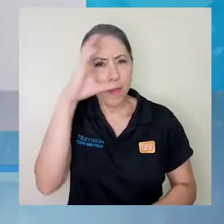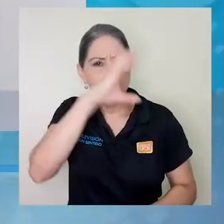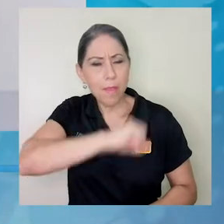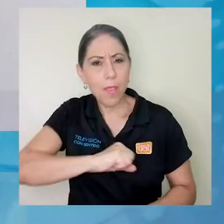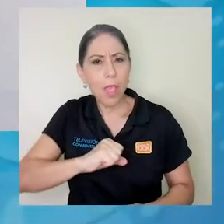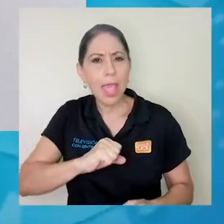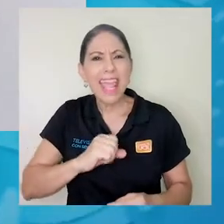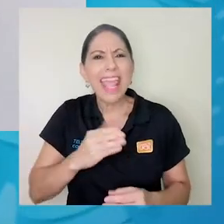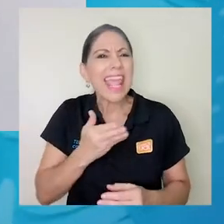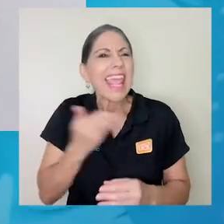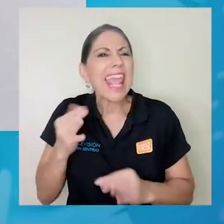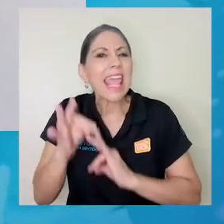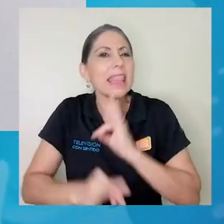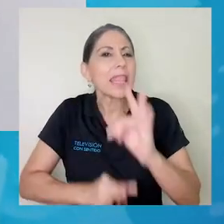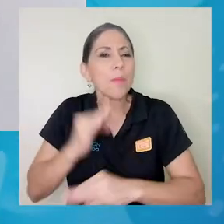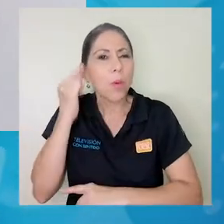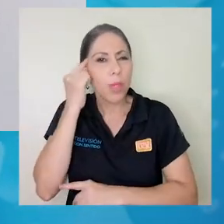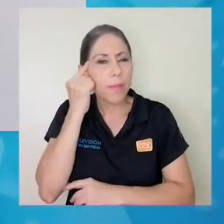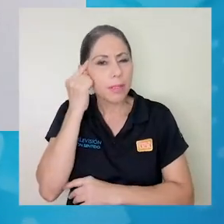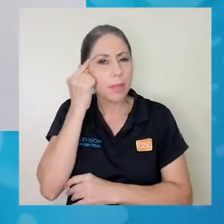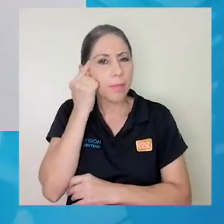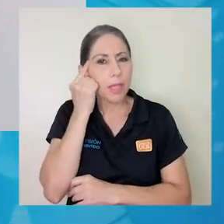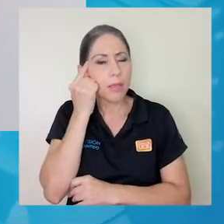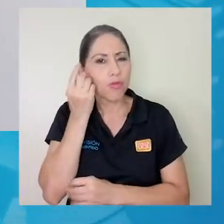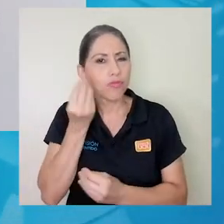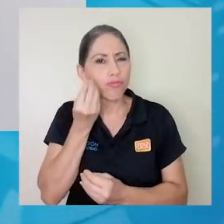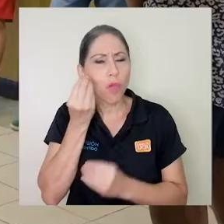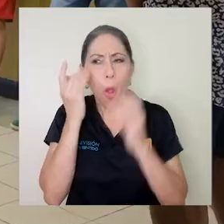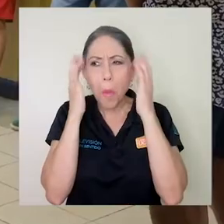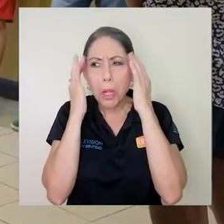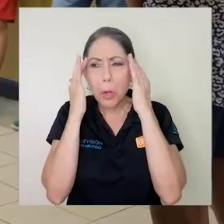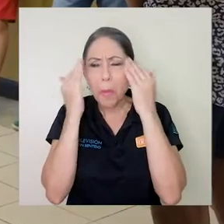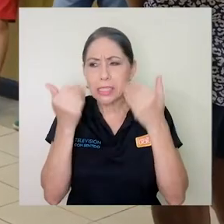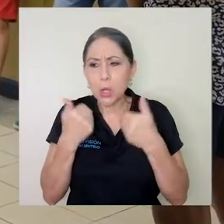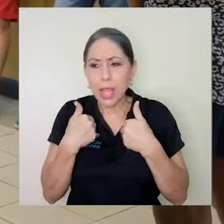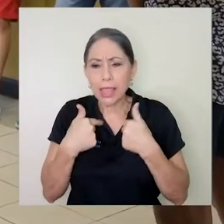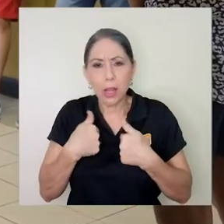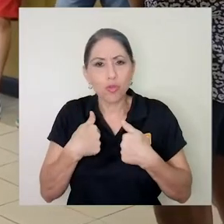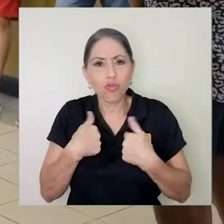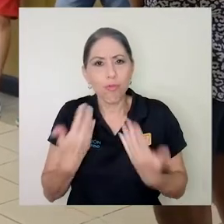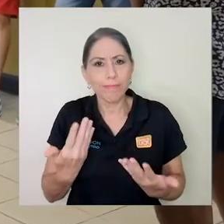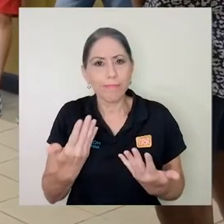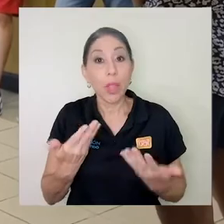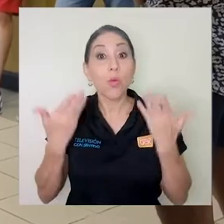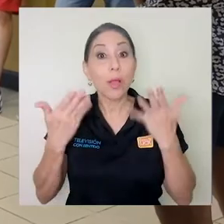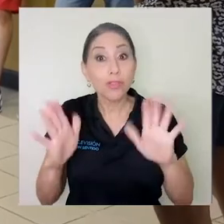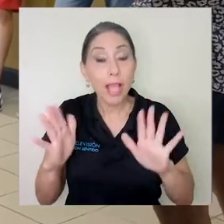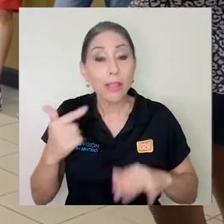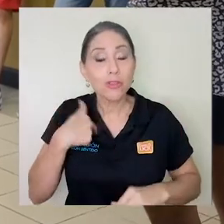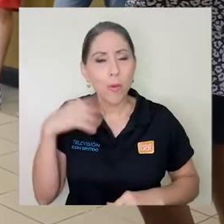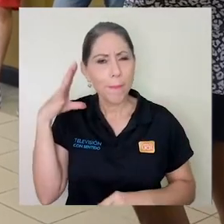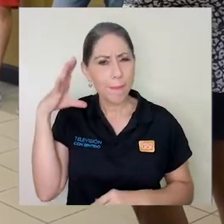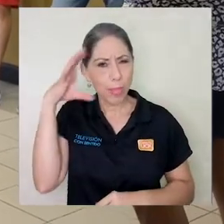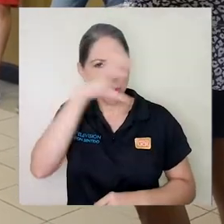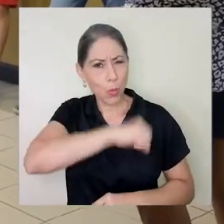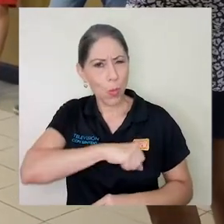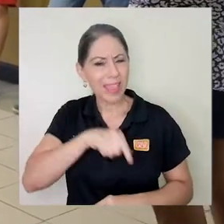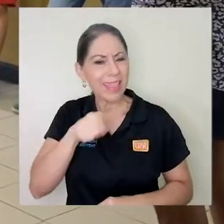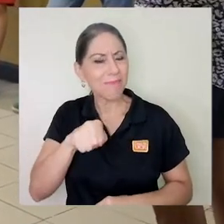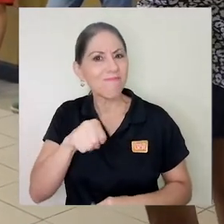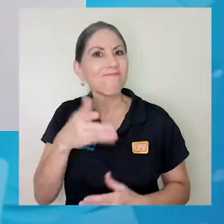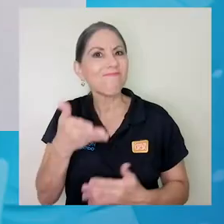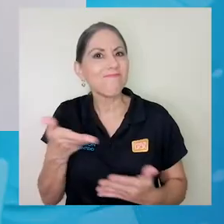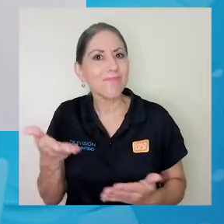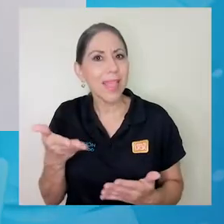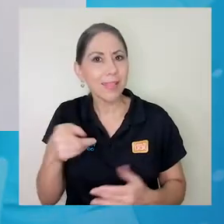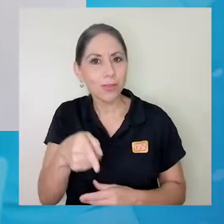es el tipo de pensamiento o de preocupación que yo tengo. Una vez que yo identifico el estilo de pensamiento, trato de ver